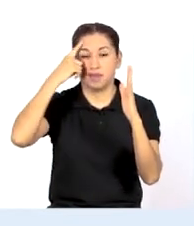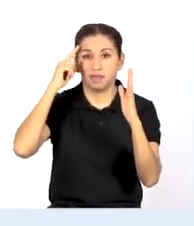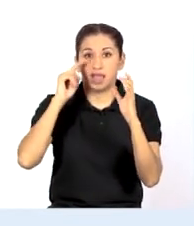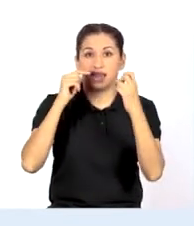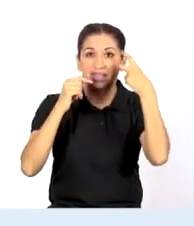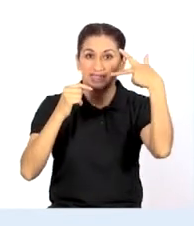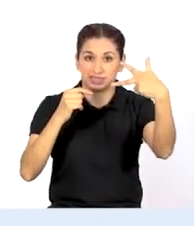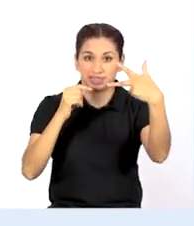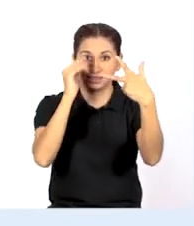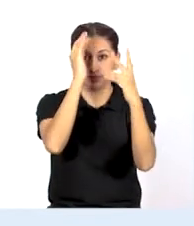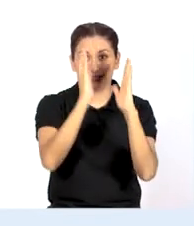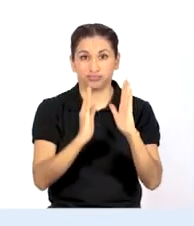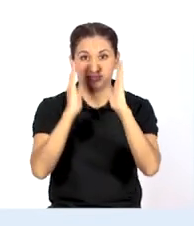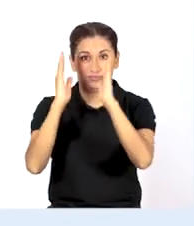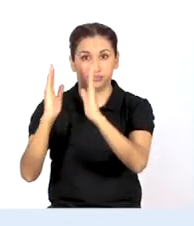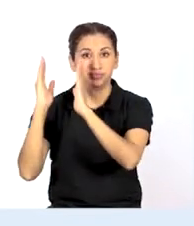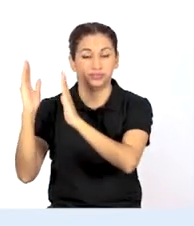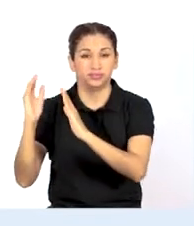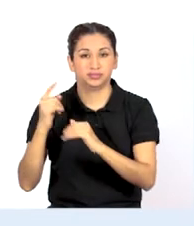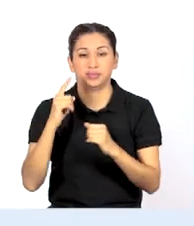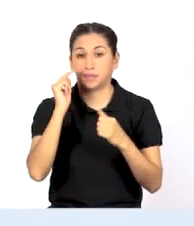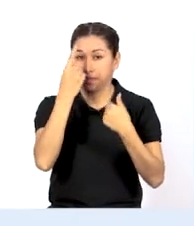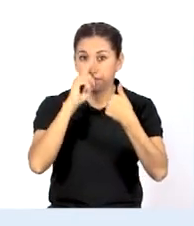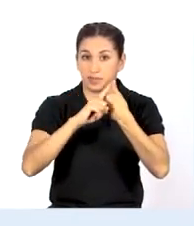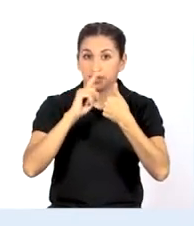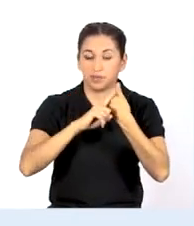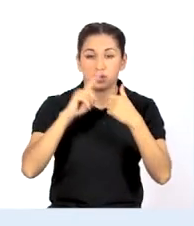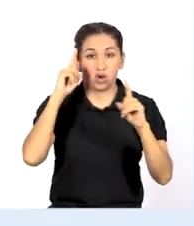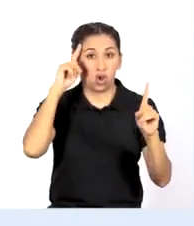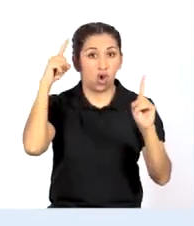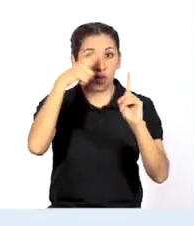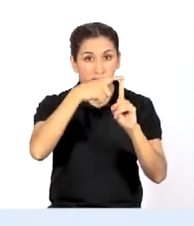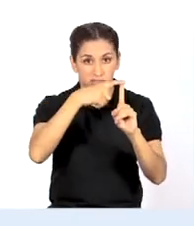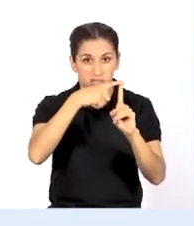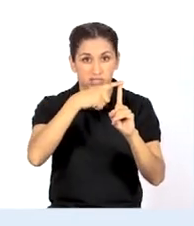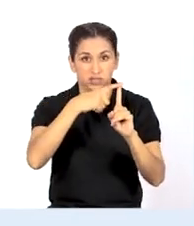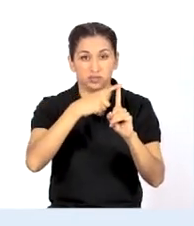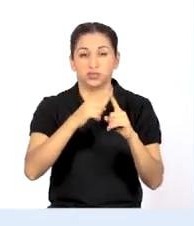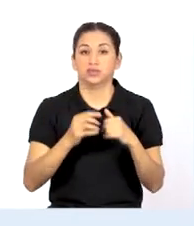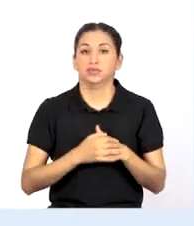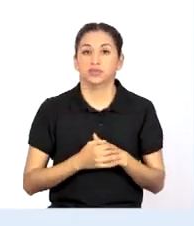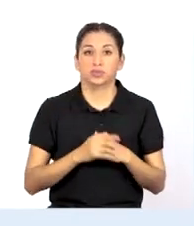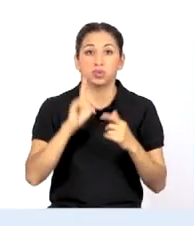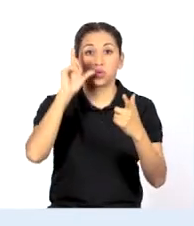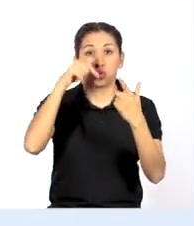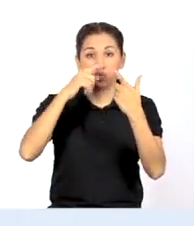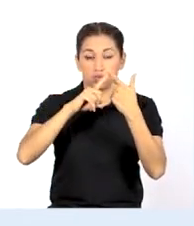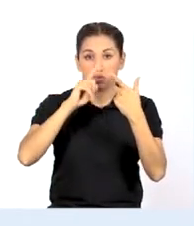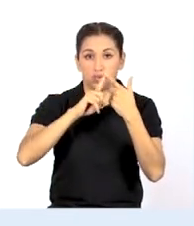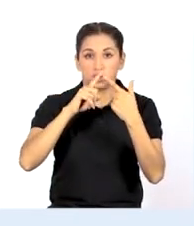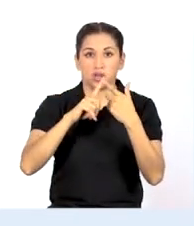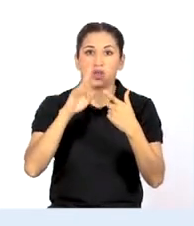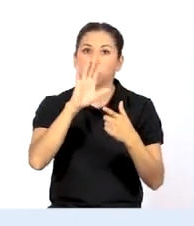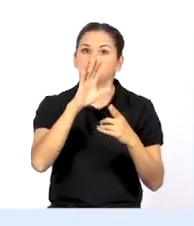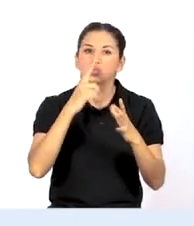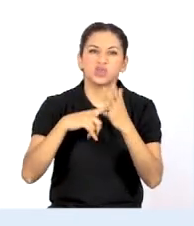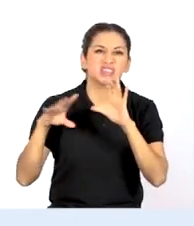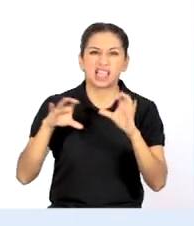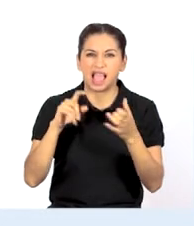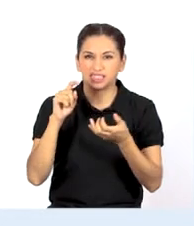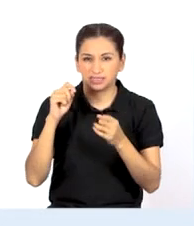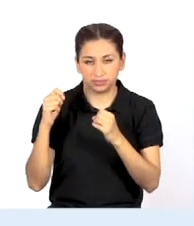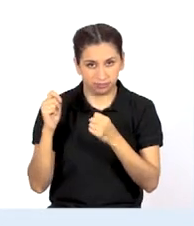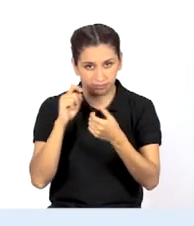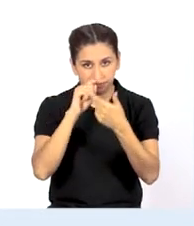respecto a cada actividad. Primero, el objetivo que se busca cumplir. Luego, la descripción de las